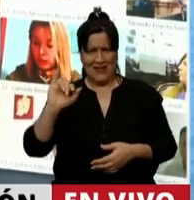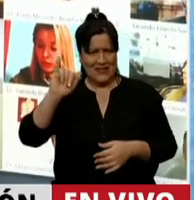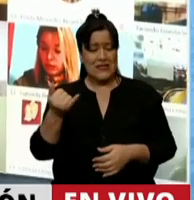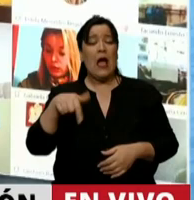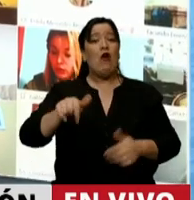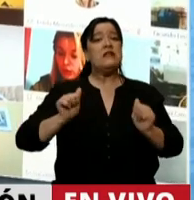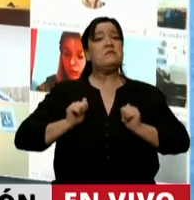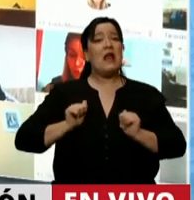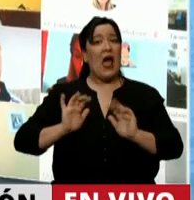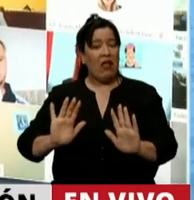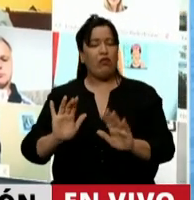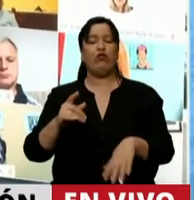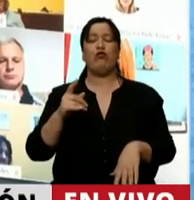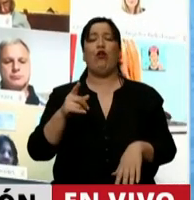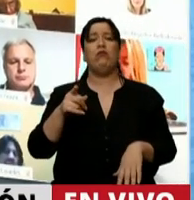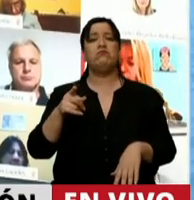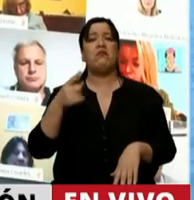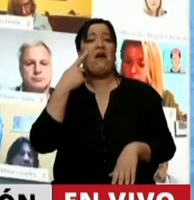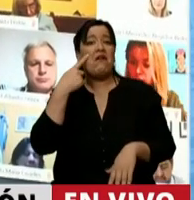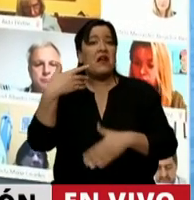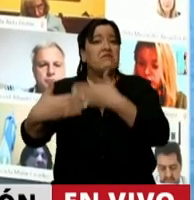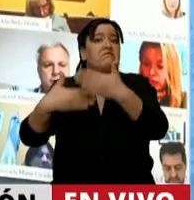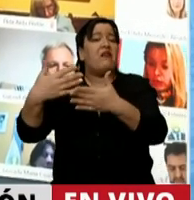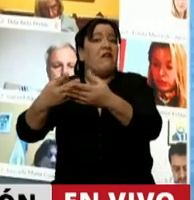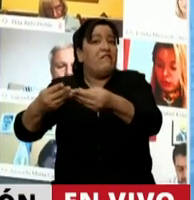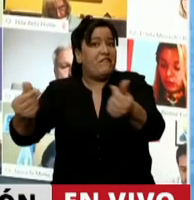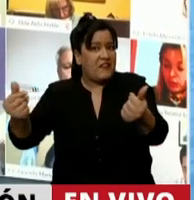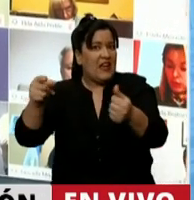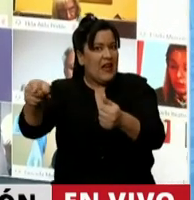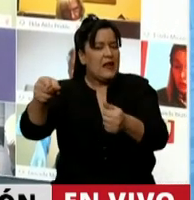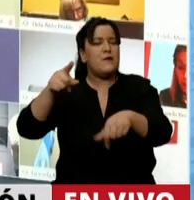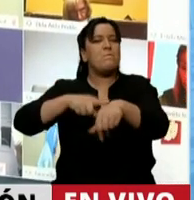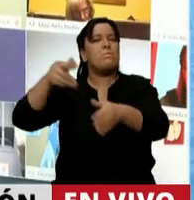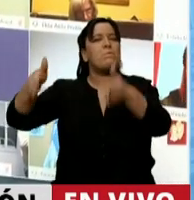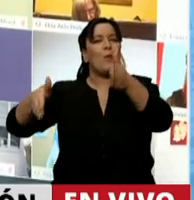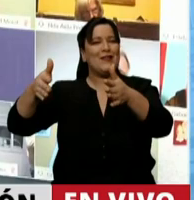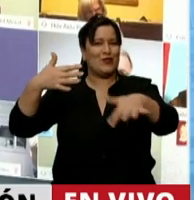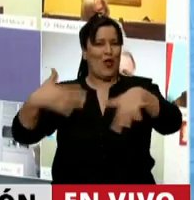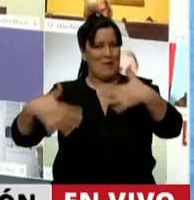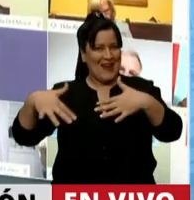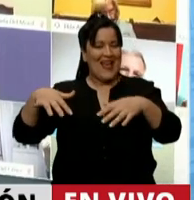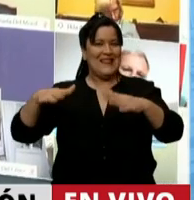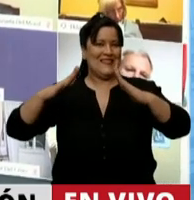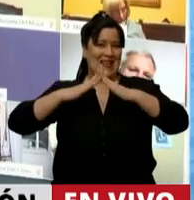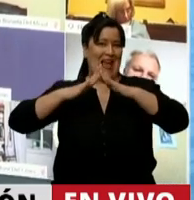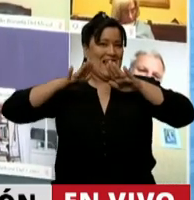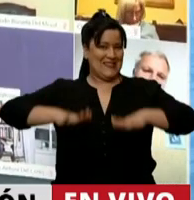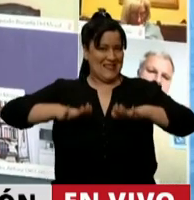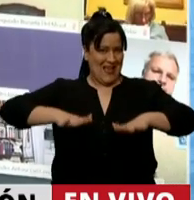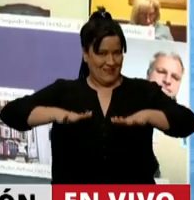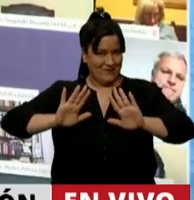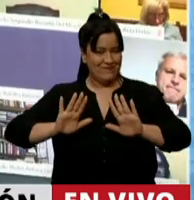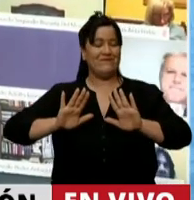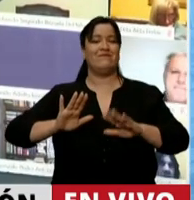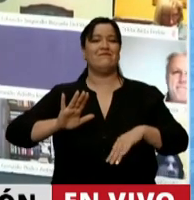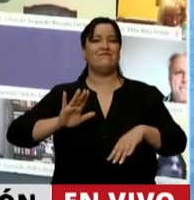esperando una vez que termine la instancia de emergencia, de aislamiento social preventivo y obligatorio,